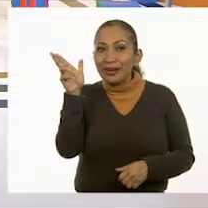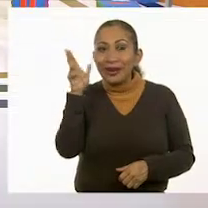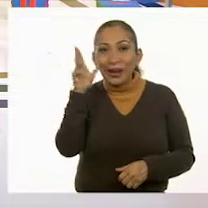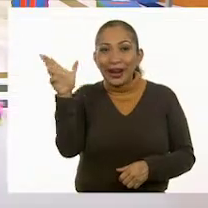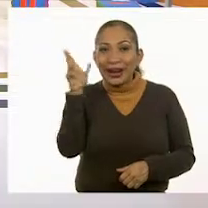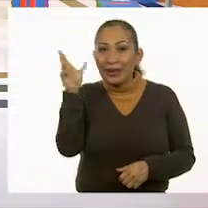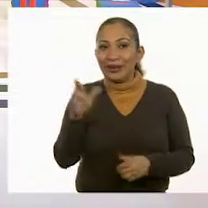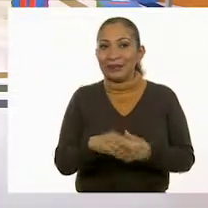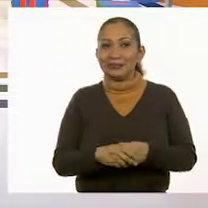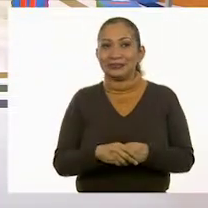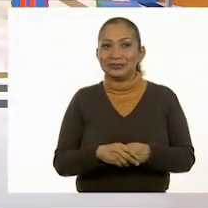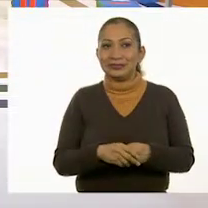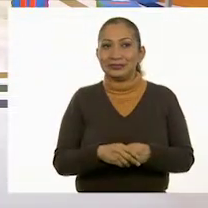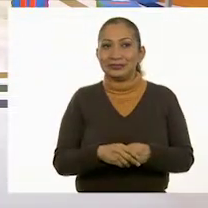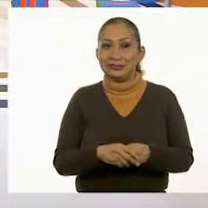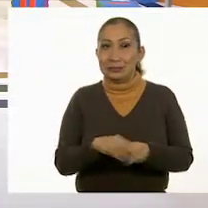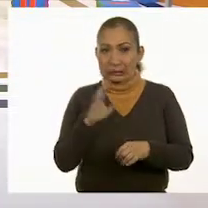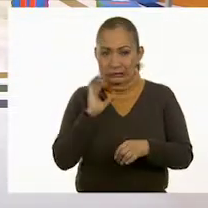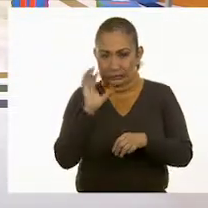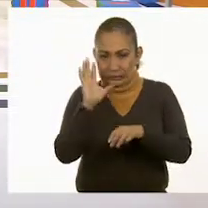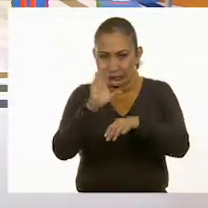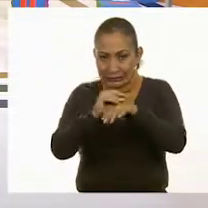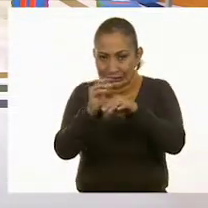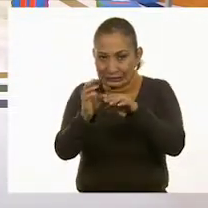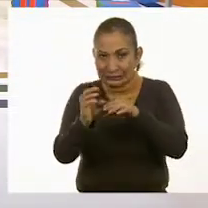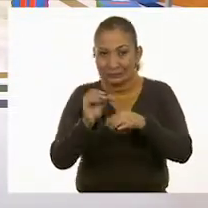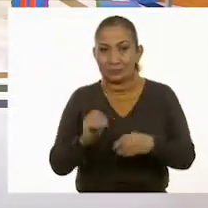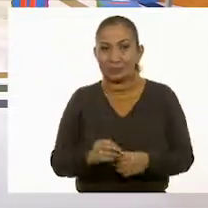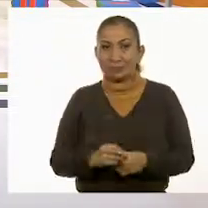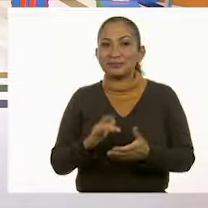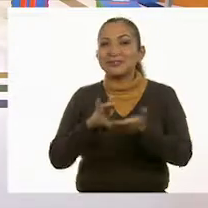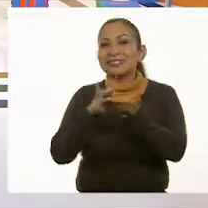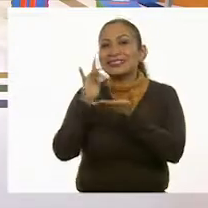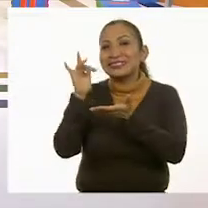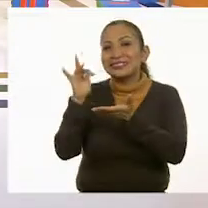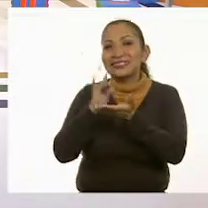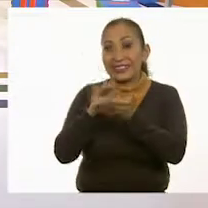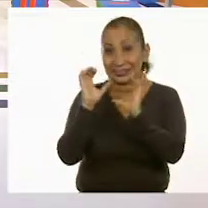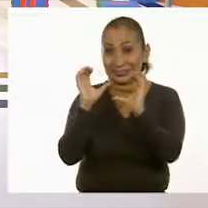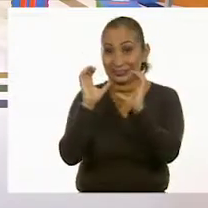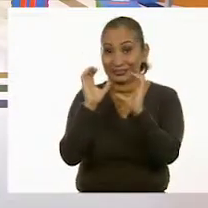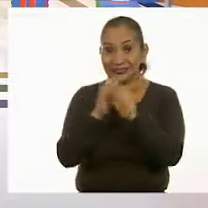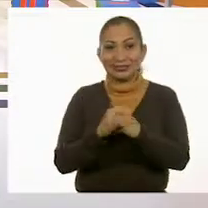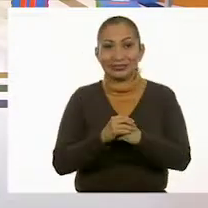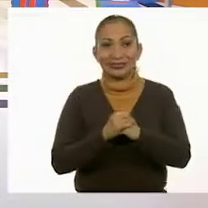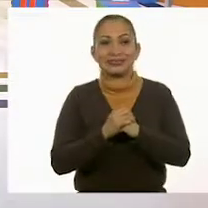Hola. Me... La voy a tomar. Muchas gracias. Cuídate.